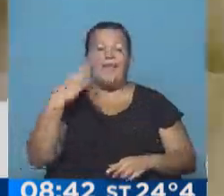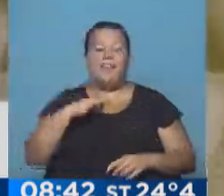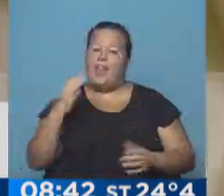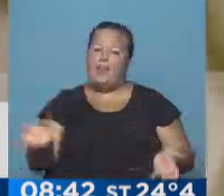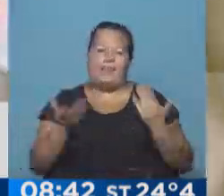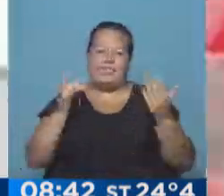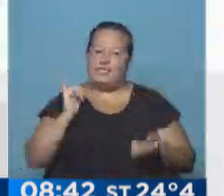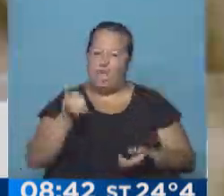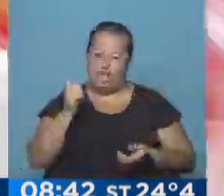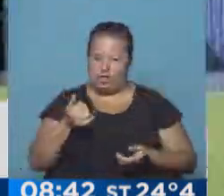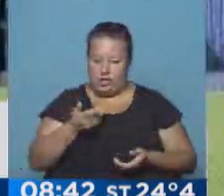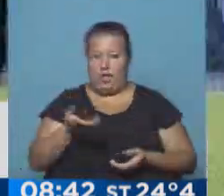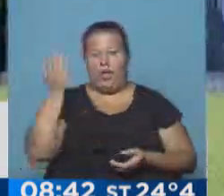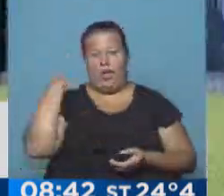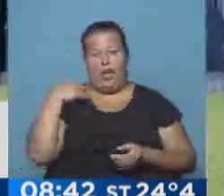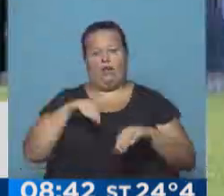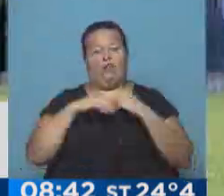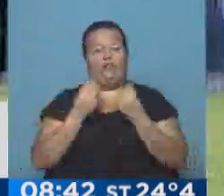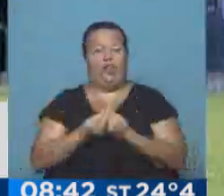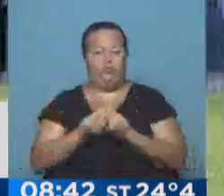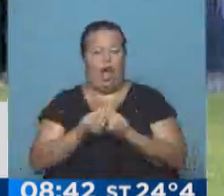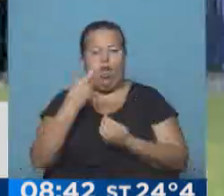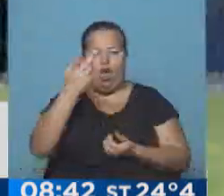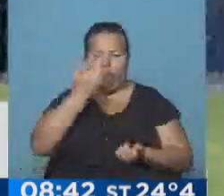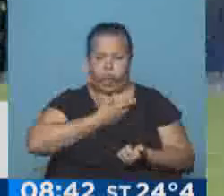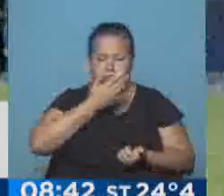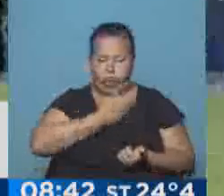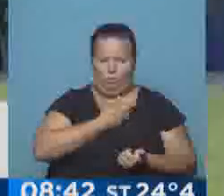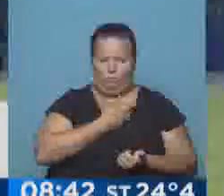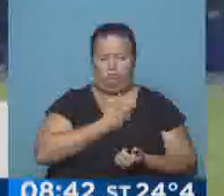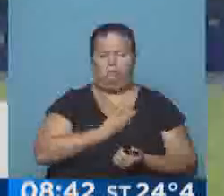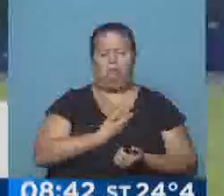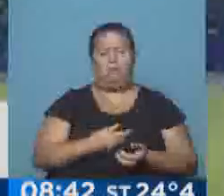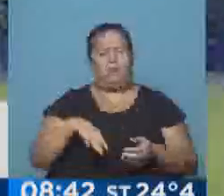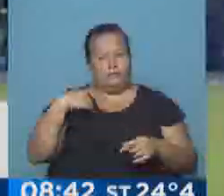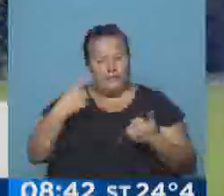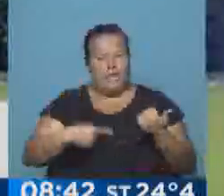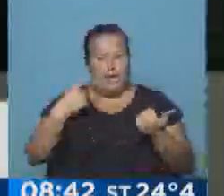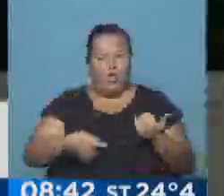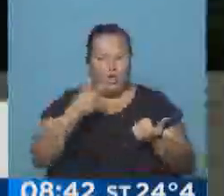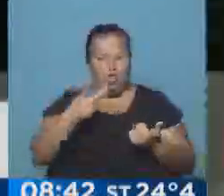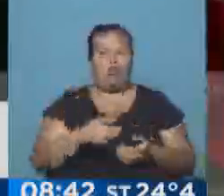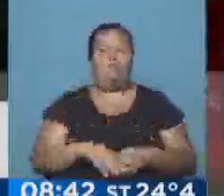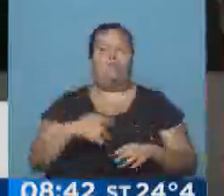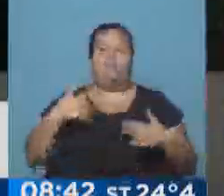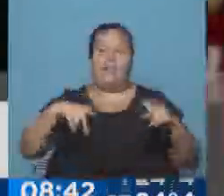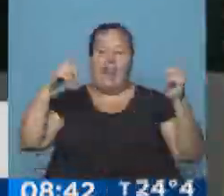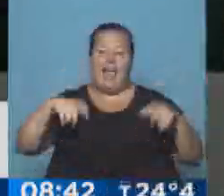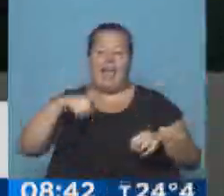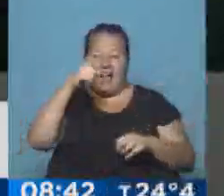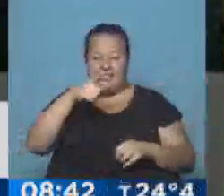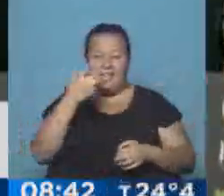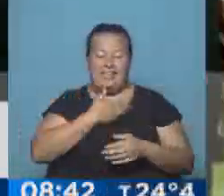levantar, sí o sí, después de acumular dos derrotas de manera consecutiva en un gigante que